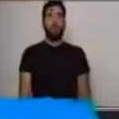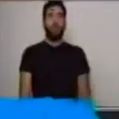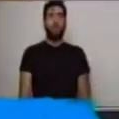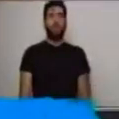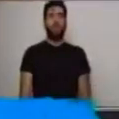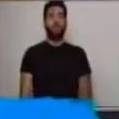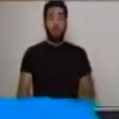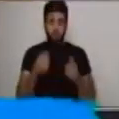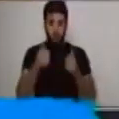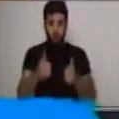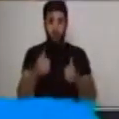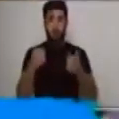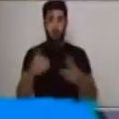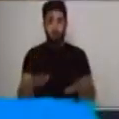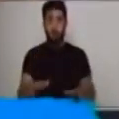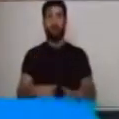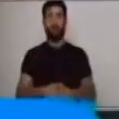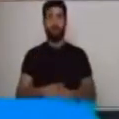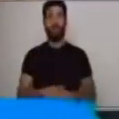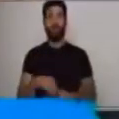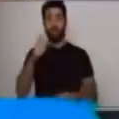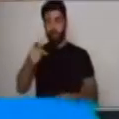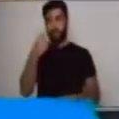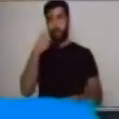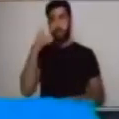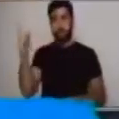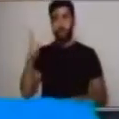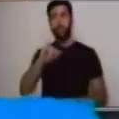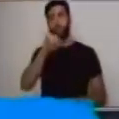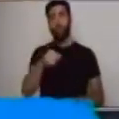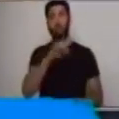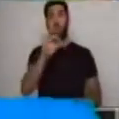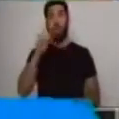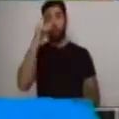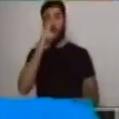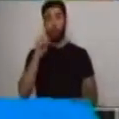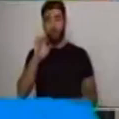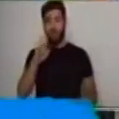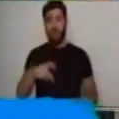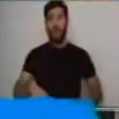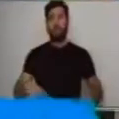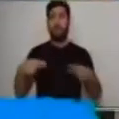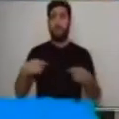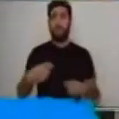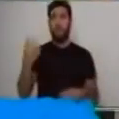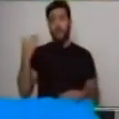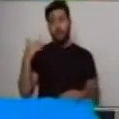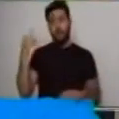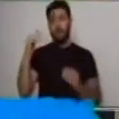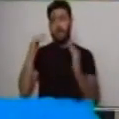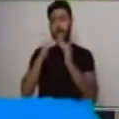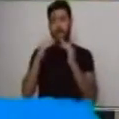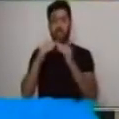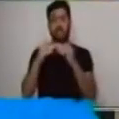Muy bien, empecemos. Dice, José vivía en una casa cerca del campo